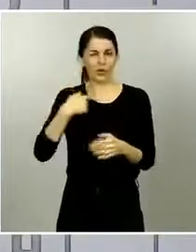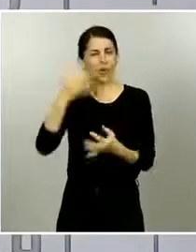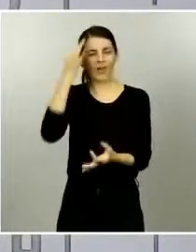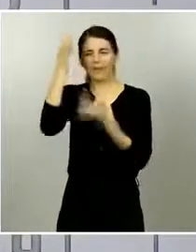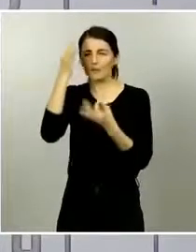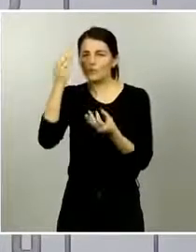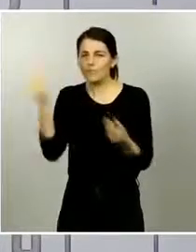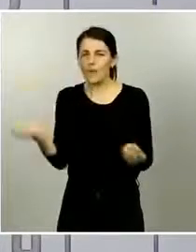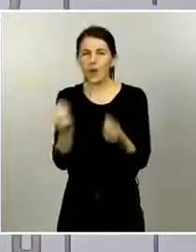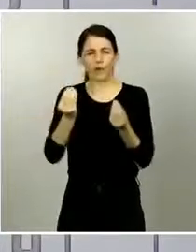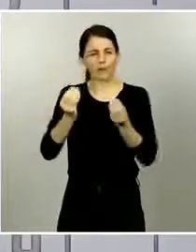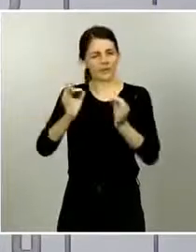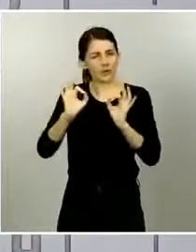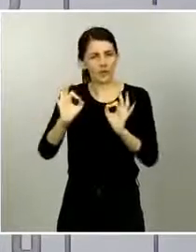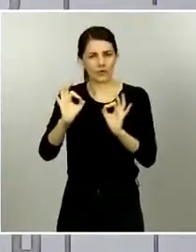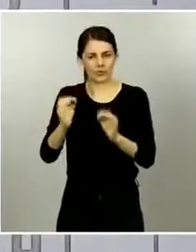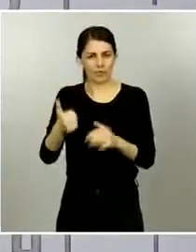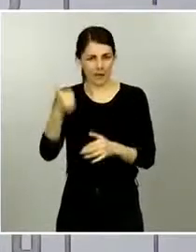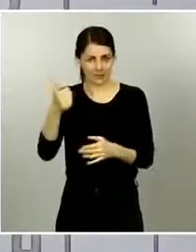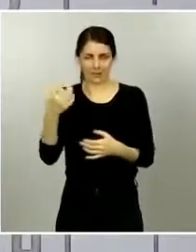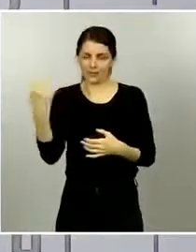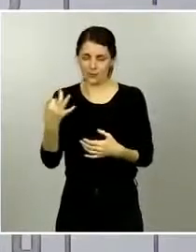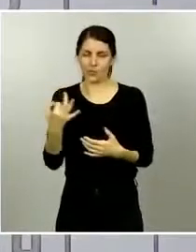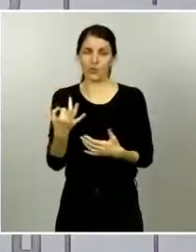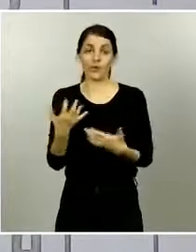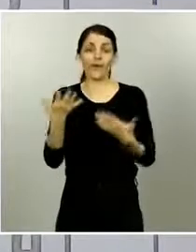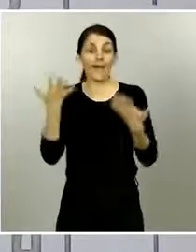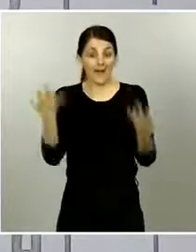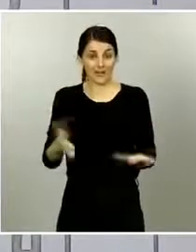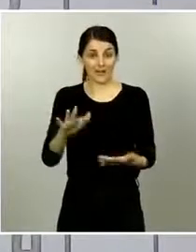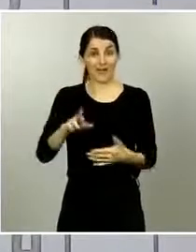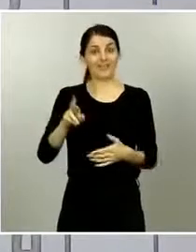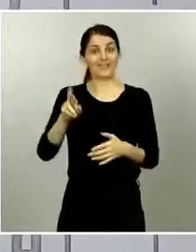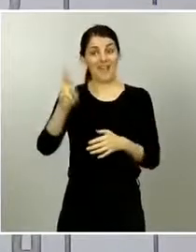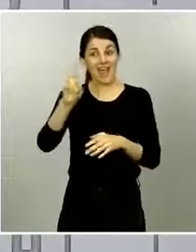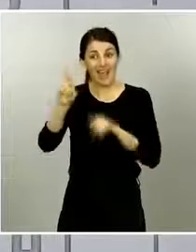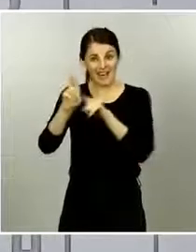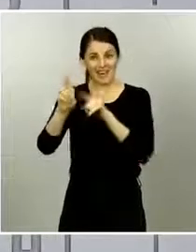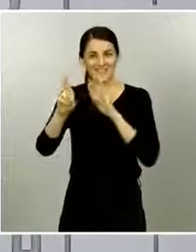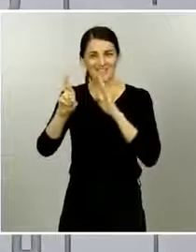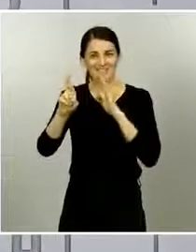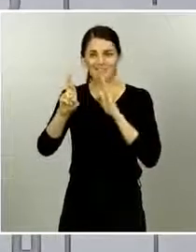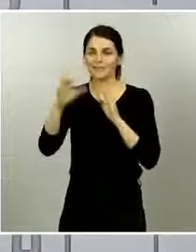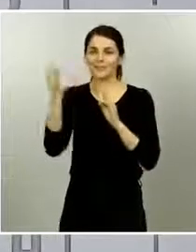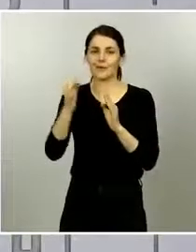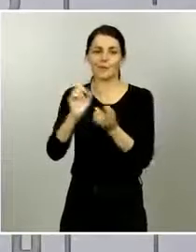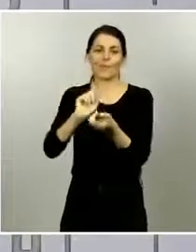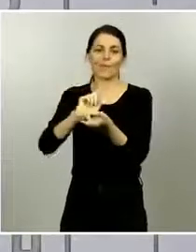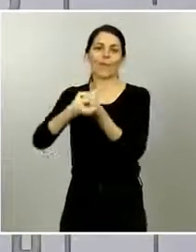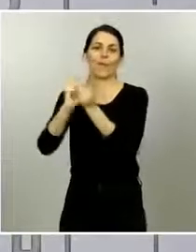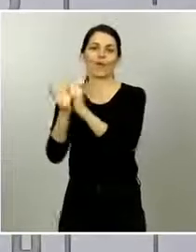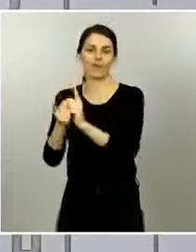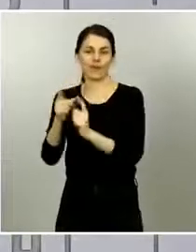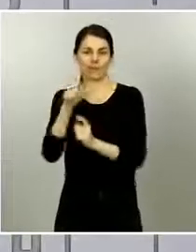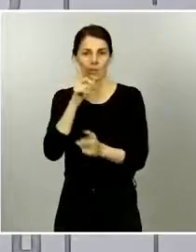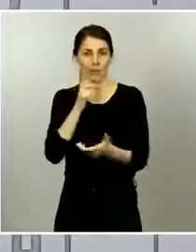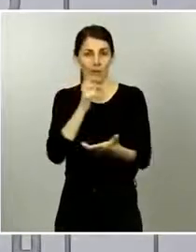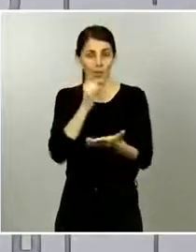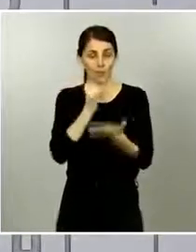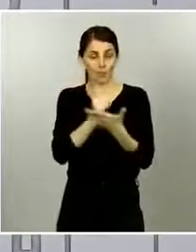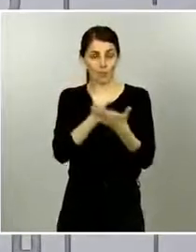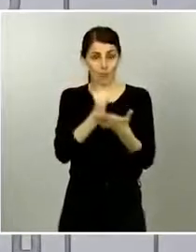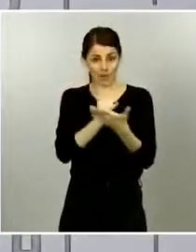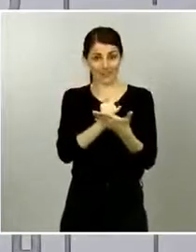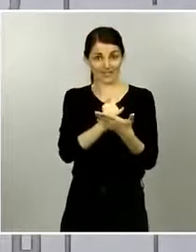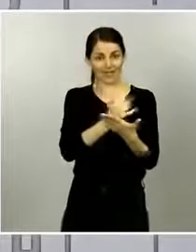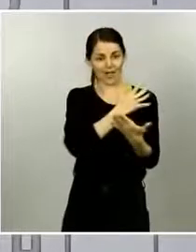en muy breve plazo de tiempo tendremos mejores datos de fecha de inicio de síntomas para poder dar datos más precisos y eso probablemente nos modificará